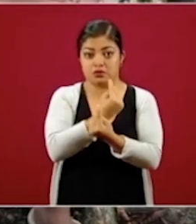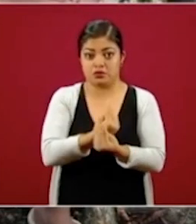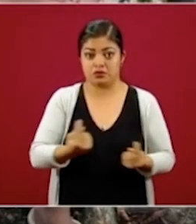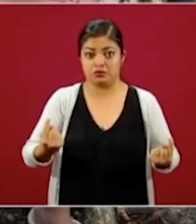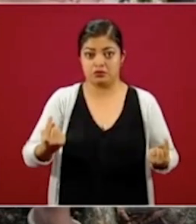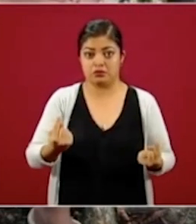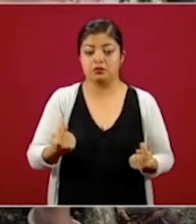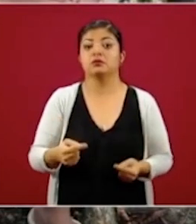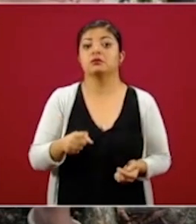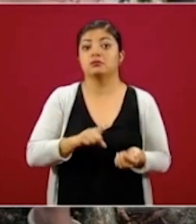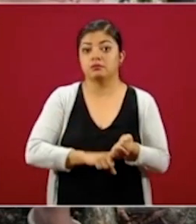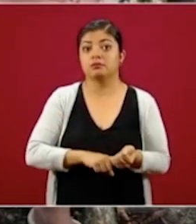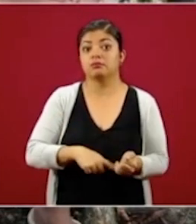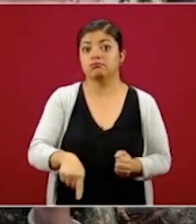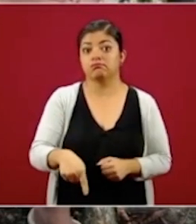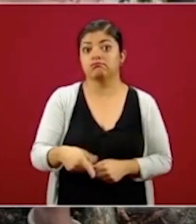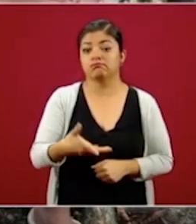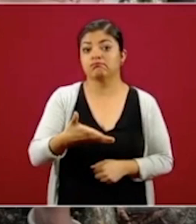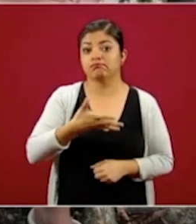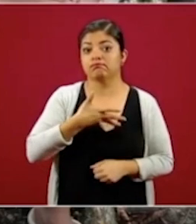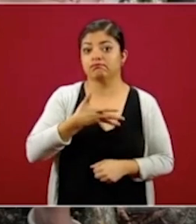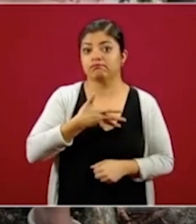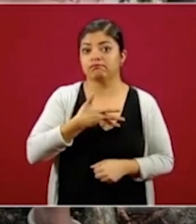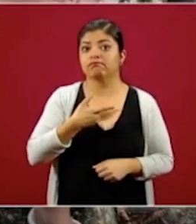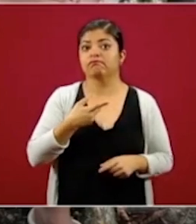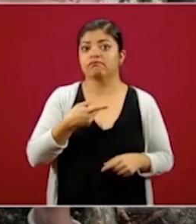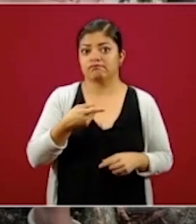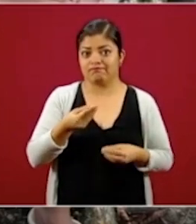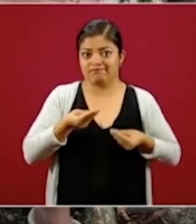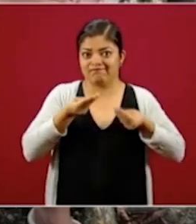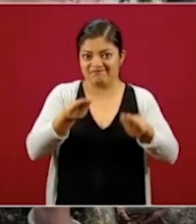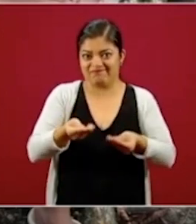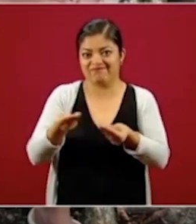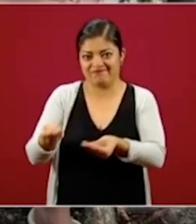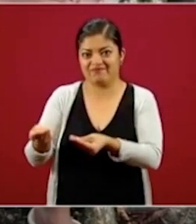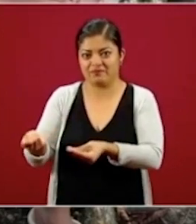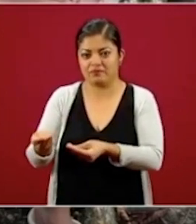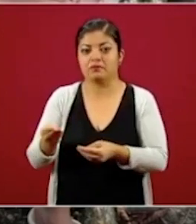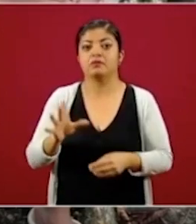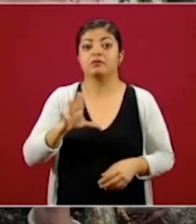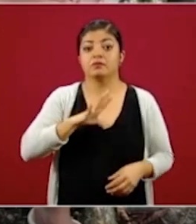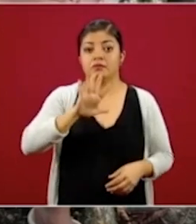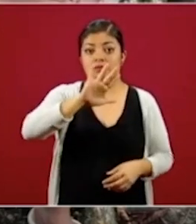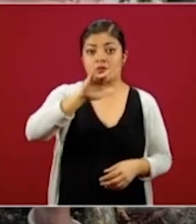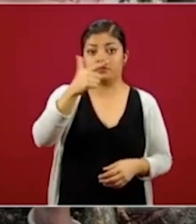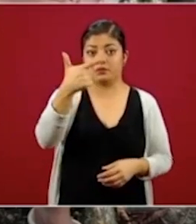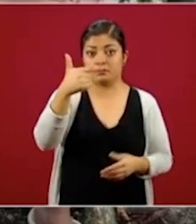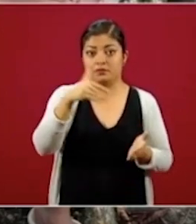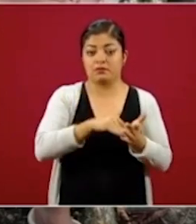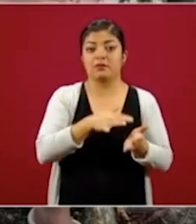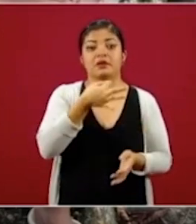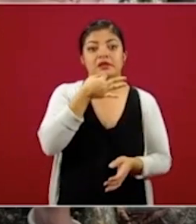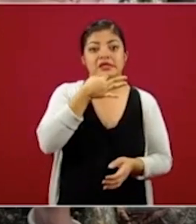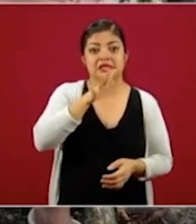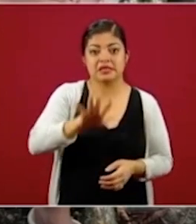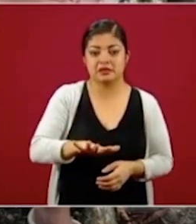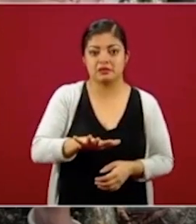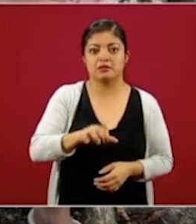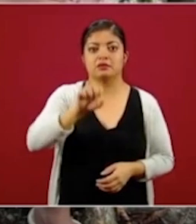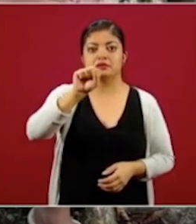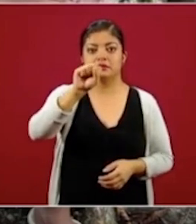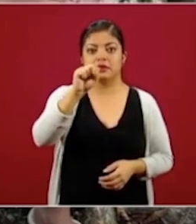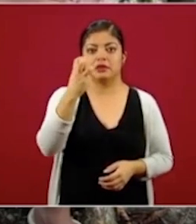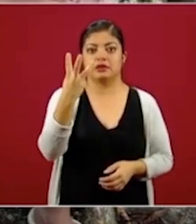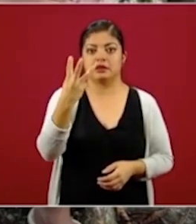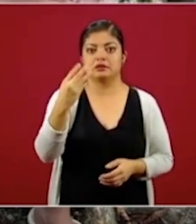que tienen estos beneficios, de los cuales 57 mil son niñas, 63